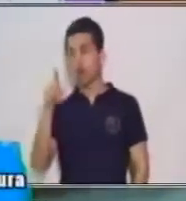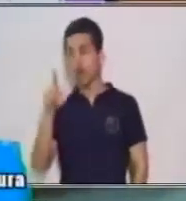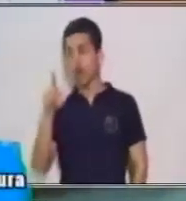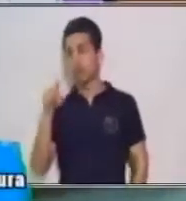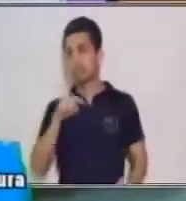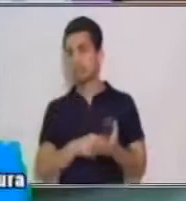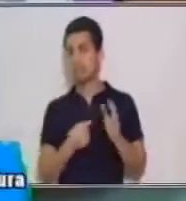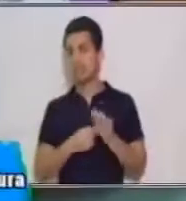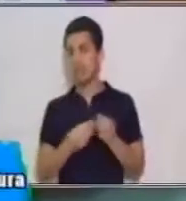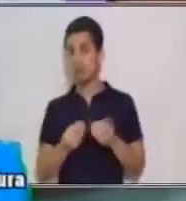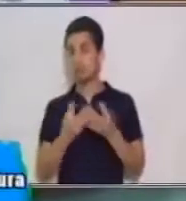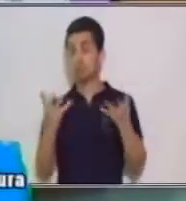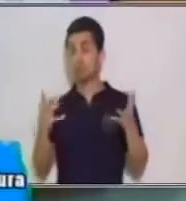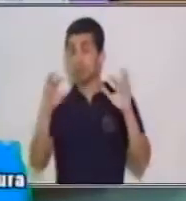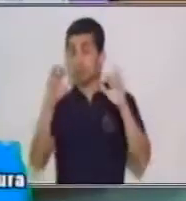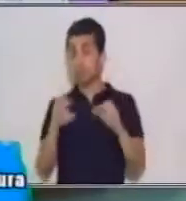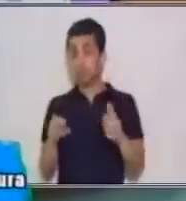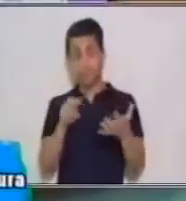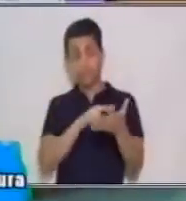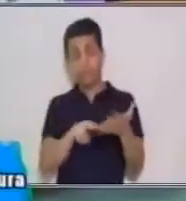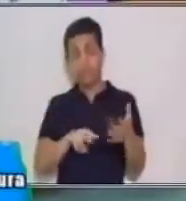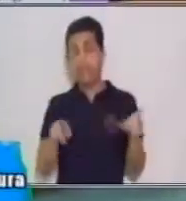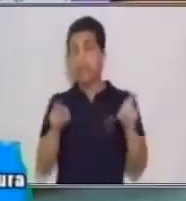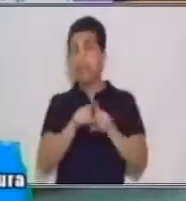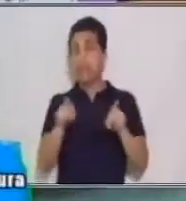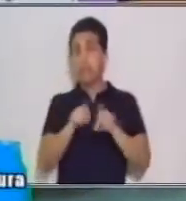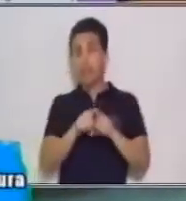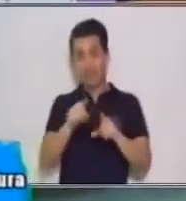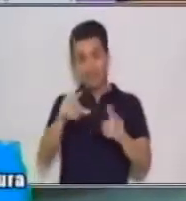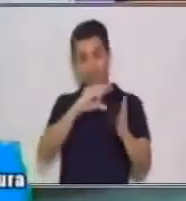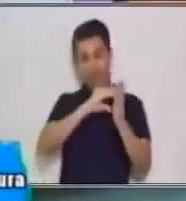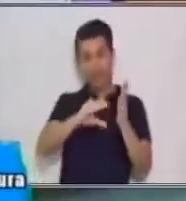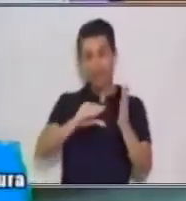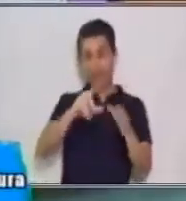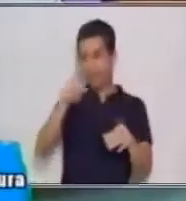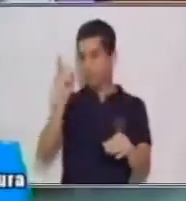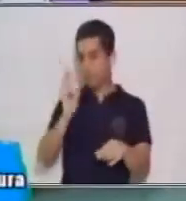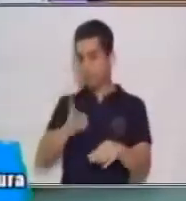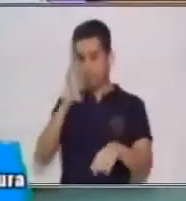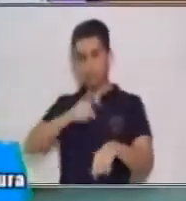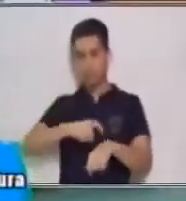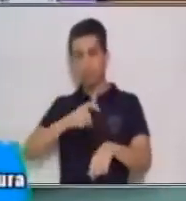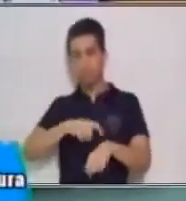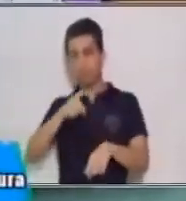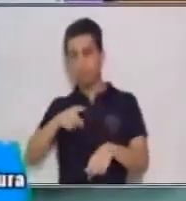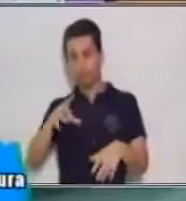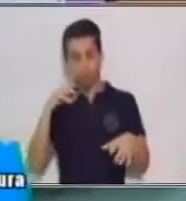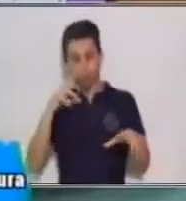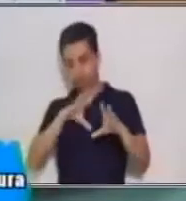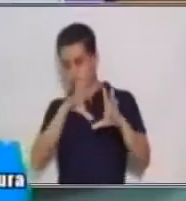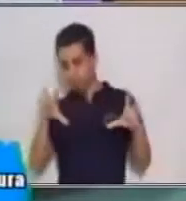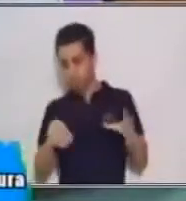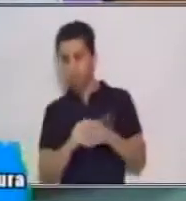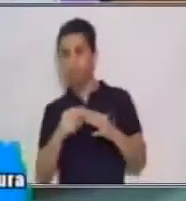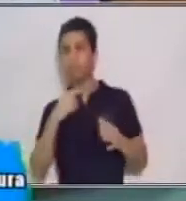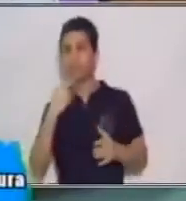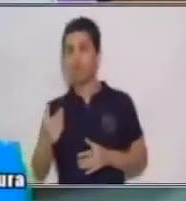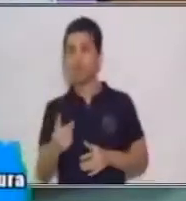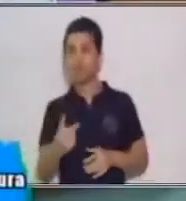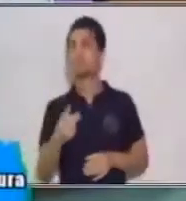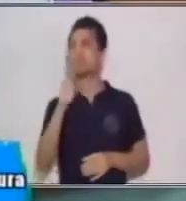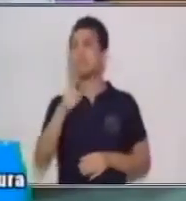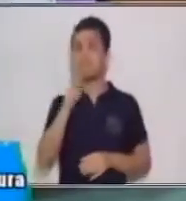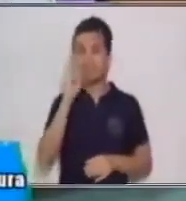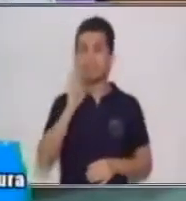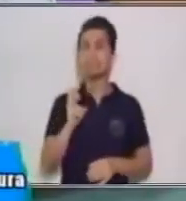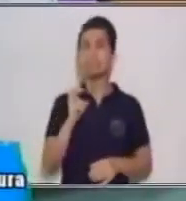leyendo el mismo texto, al mismo tiempo, del mismo tono de voz y con